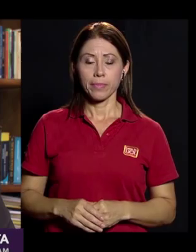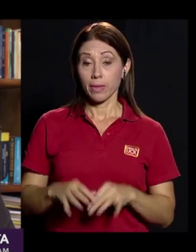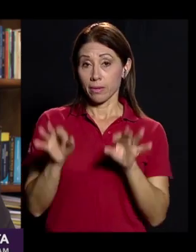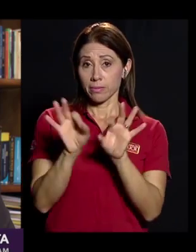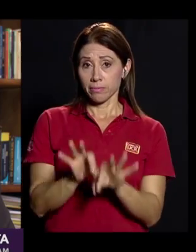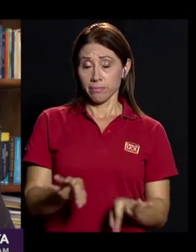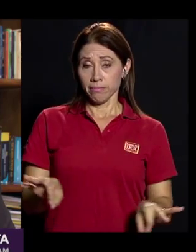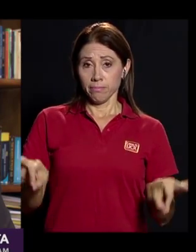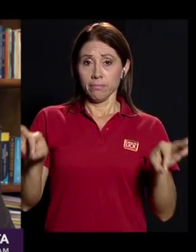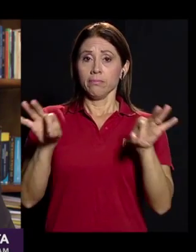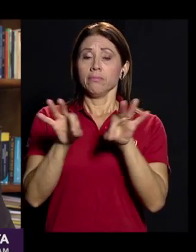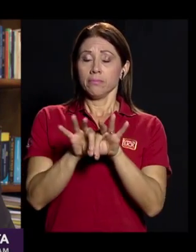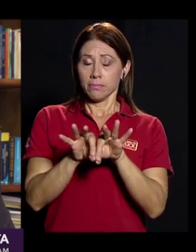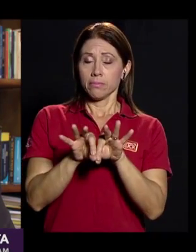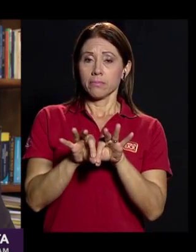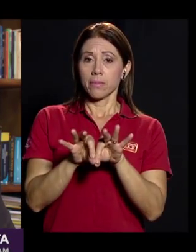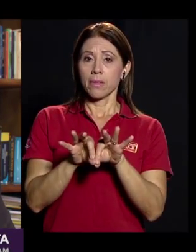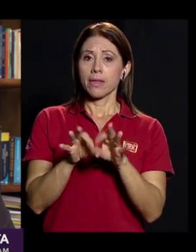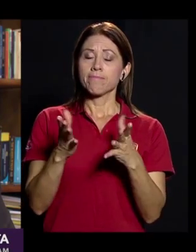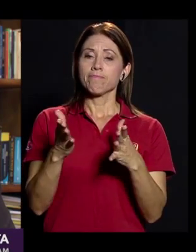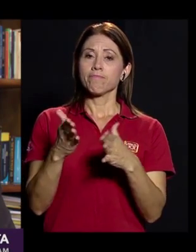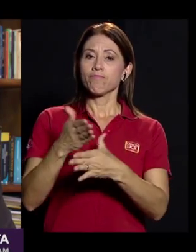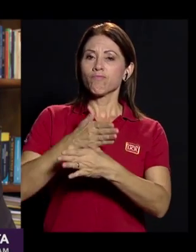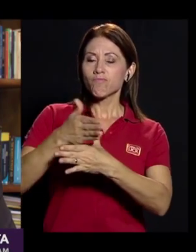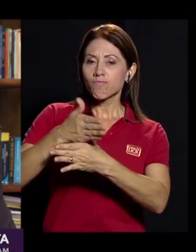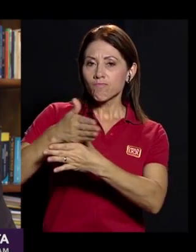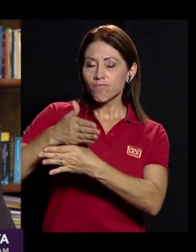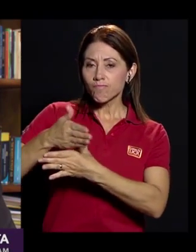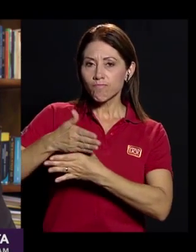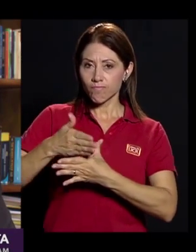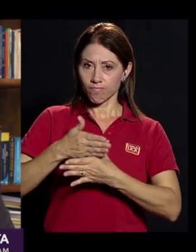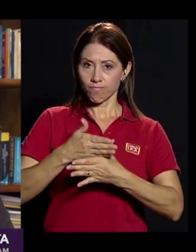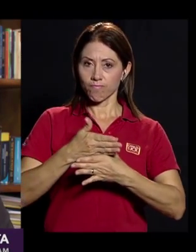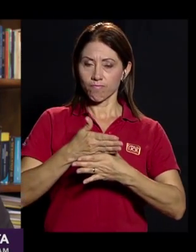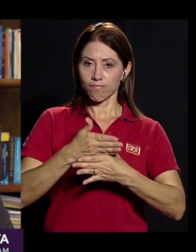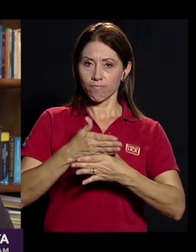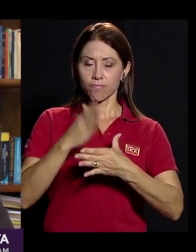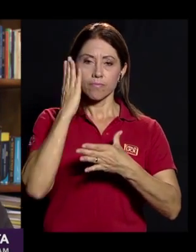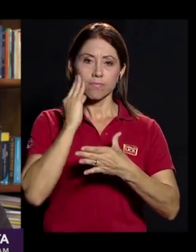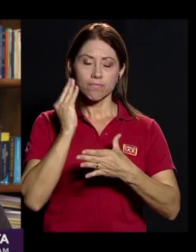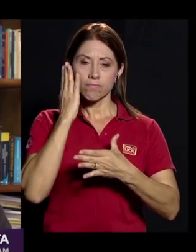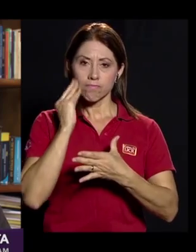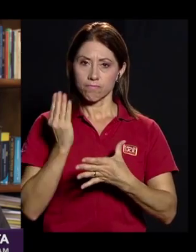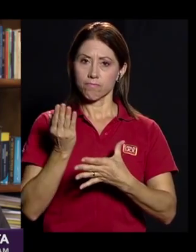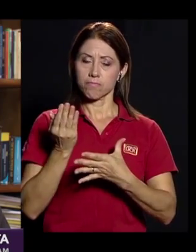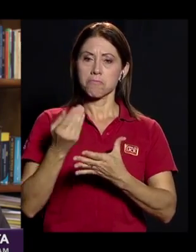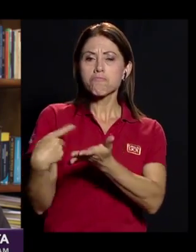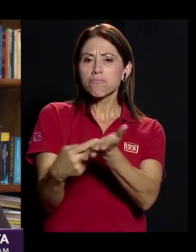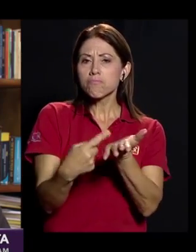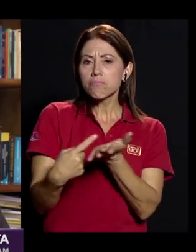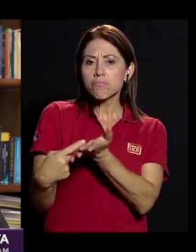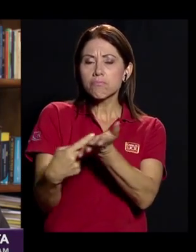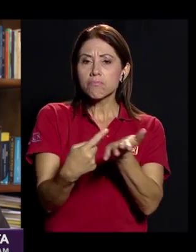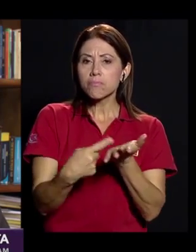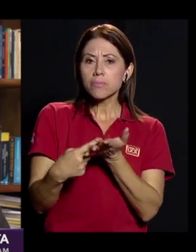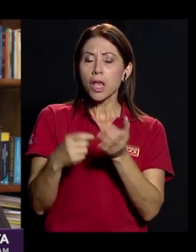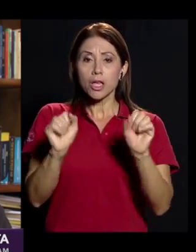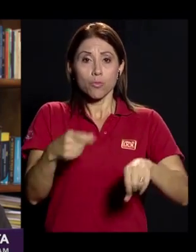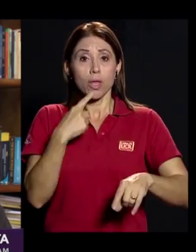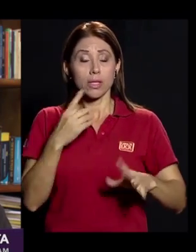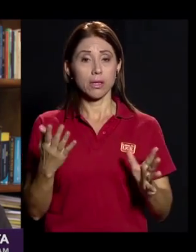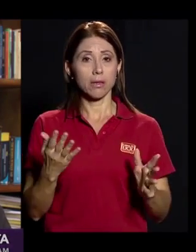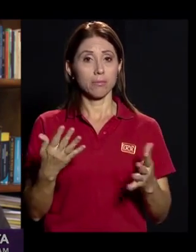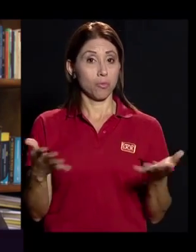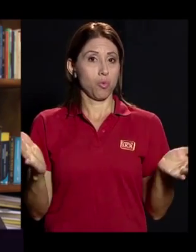importancia de compartir esas experiencias es poder decir,